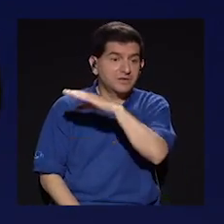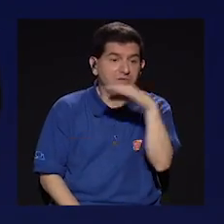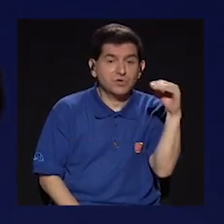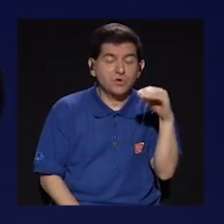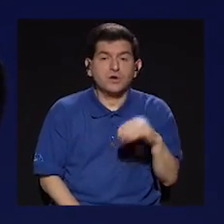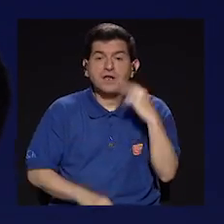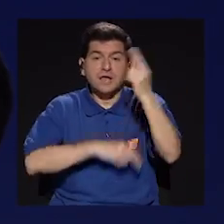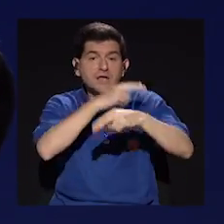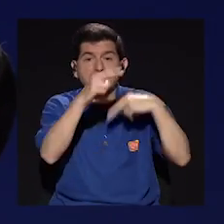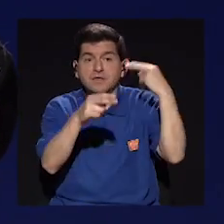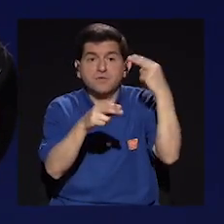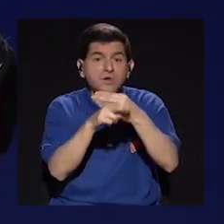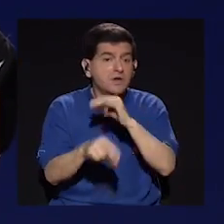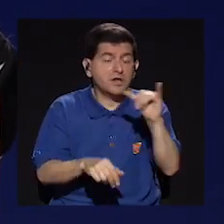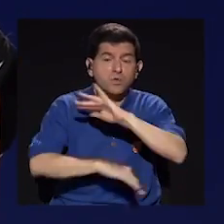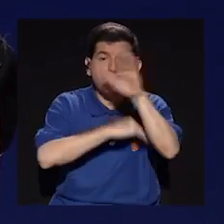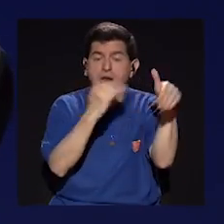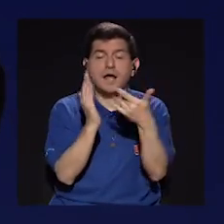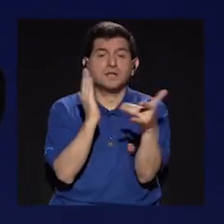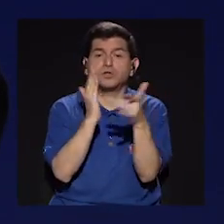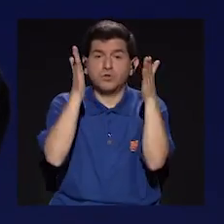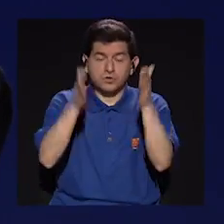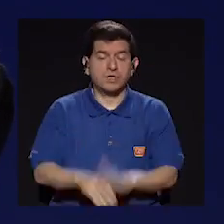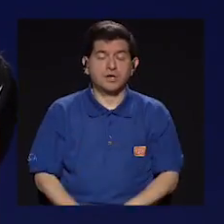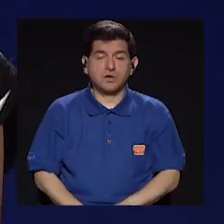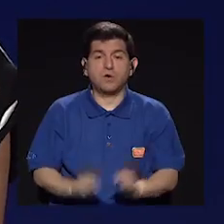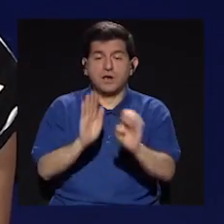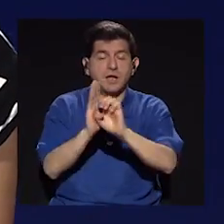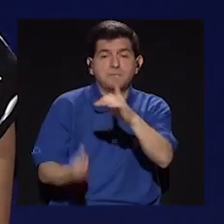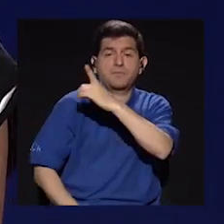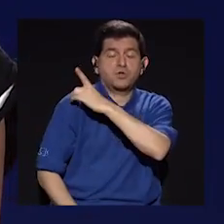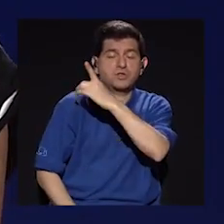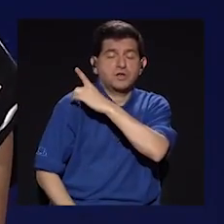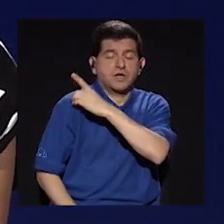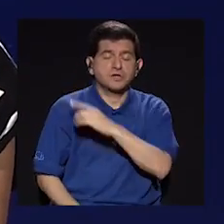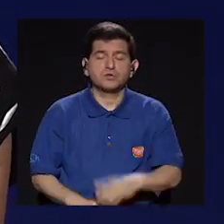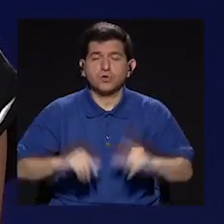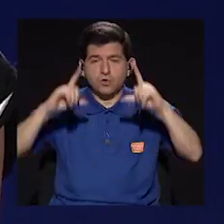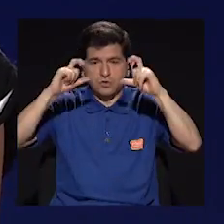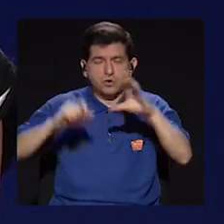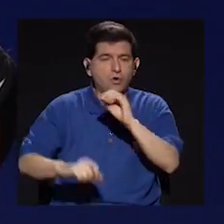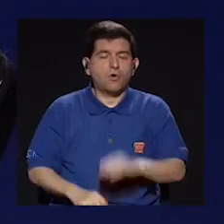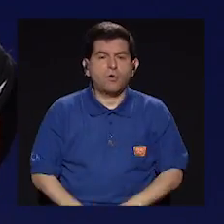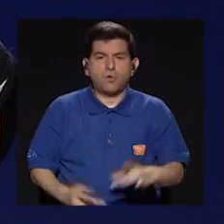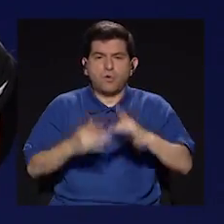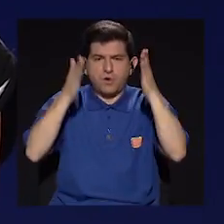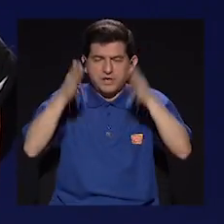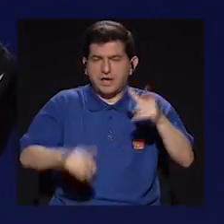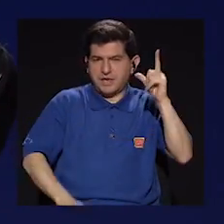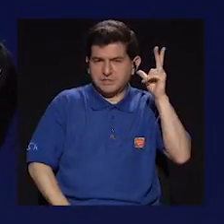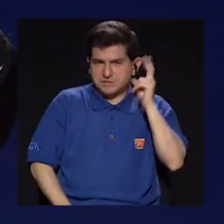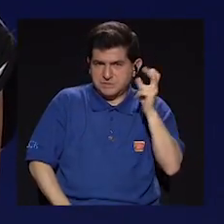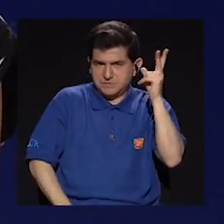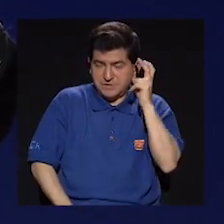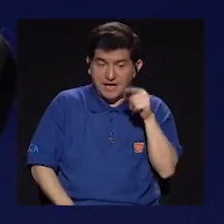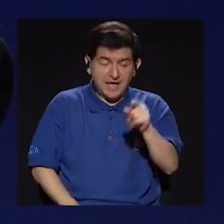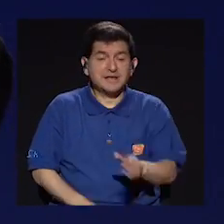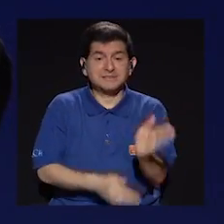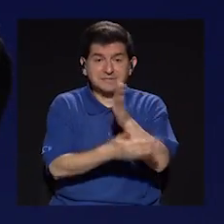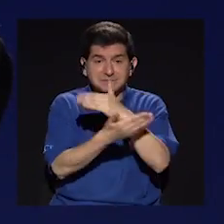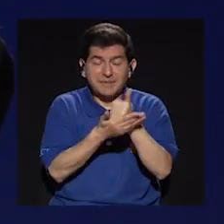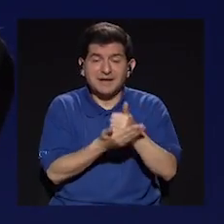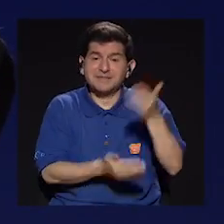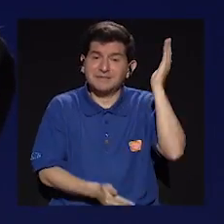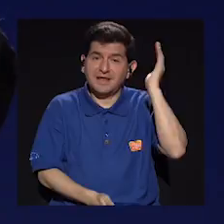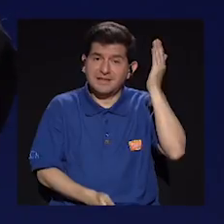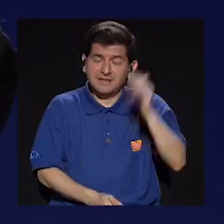este universo como cualquier otro técnico, el director de fotografía, como el de sonido, porque un poco ahí está el discurso,